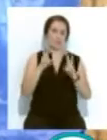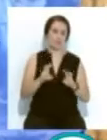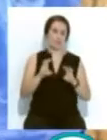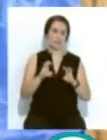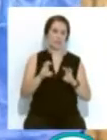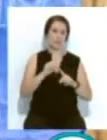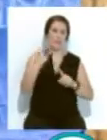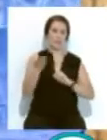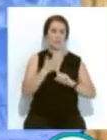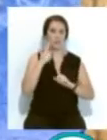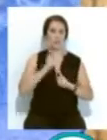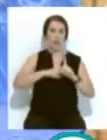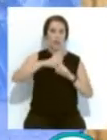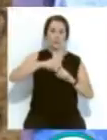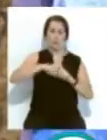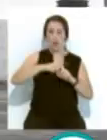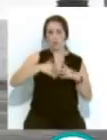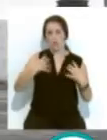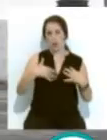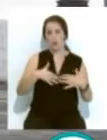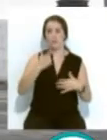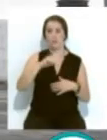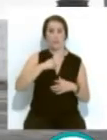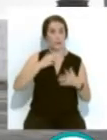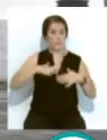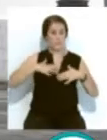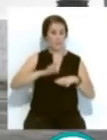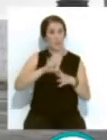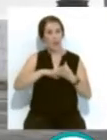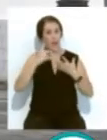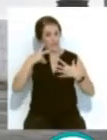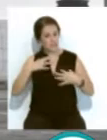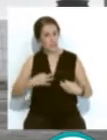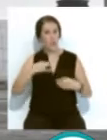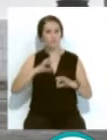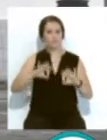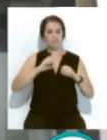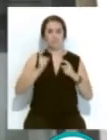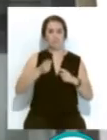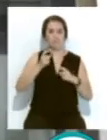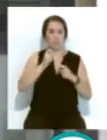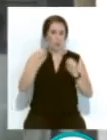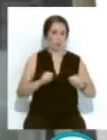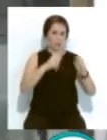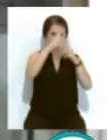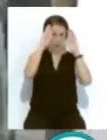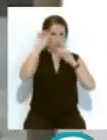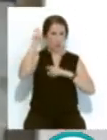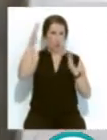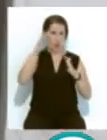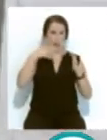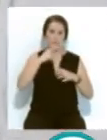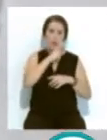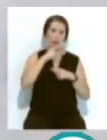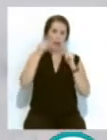los efectos de las altas temperaturas, a las prendas y accesorios habituales y los protectores solares. Se han sumado este año las